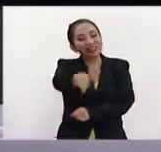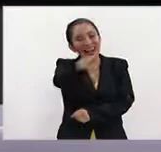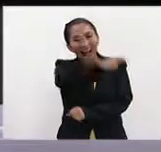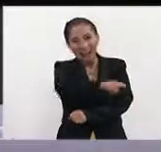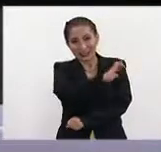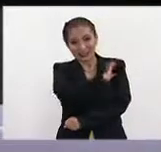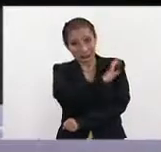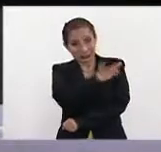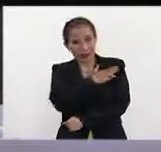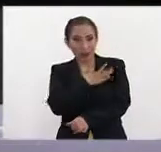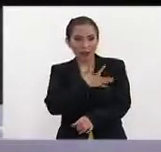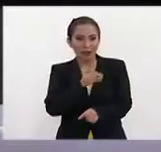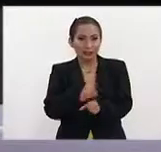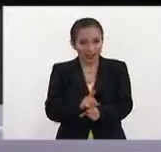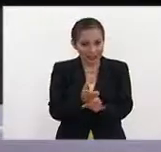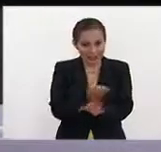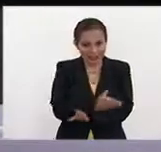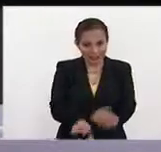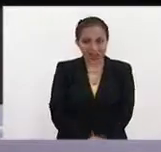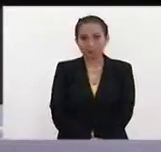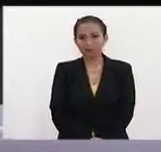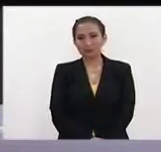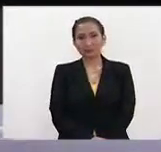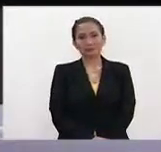parte de España. Muy buenos días, antes que nada.